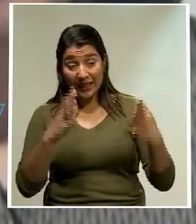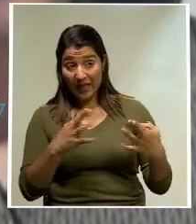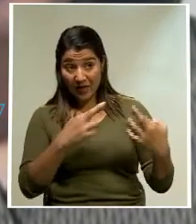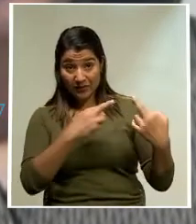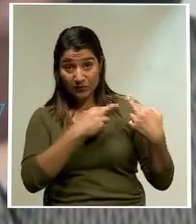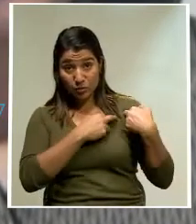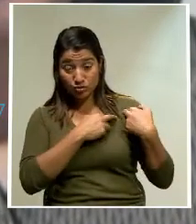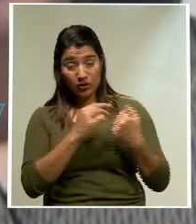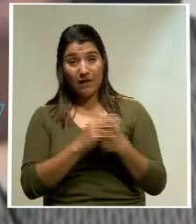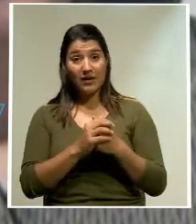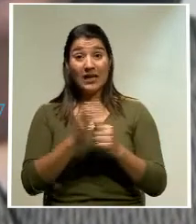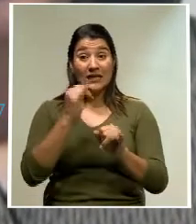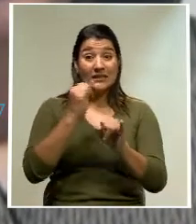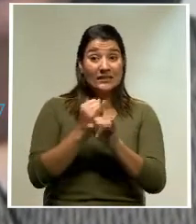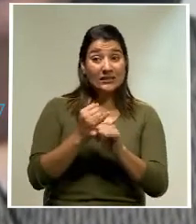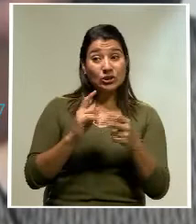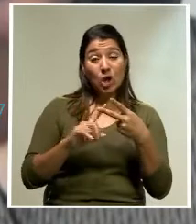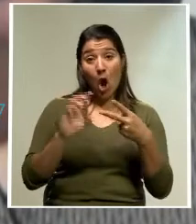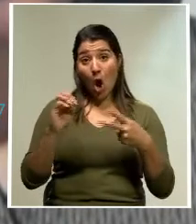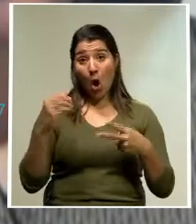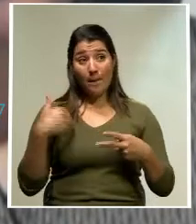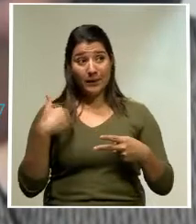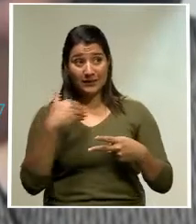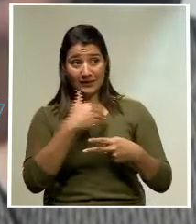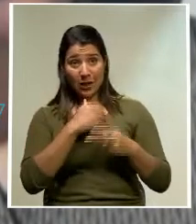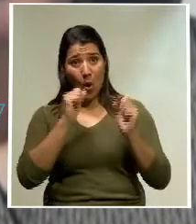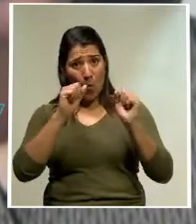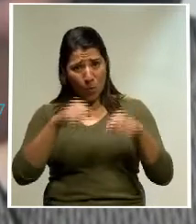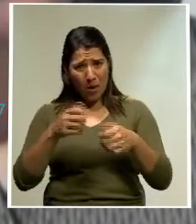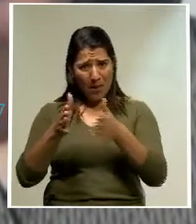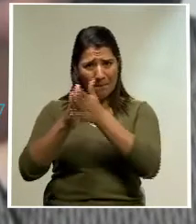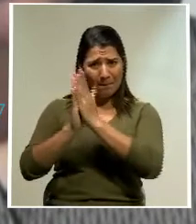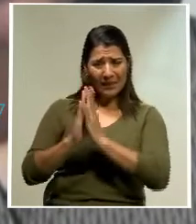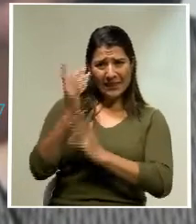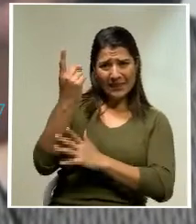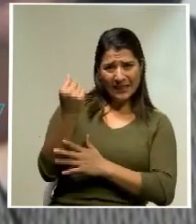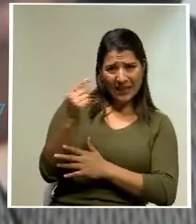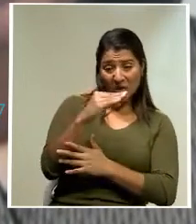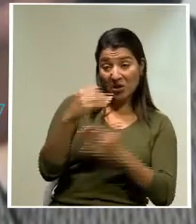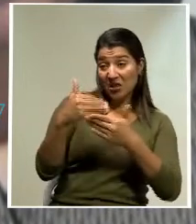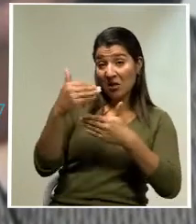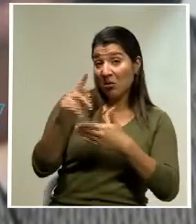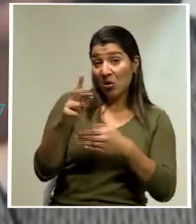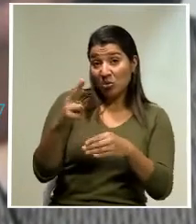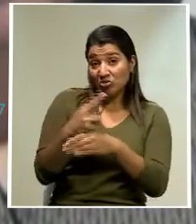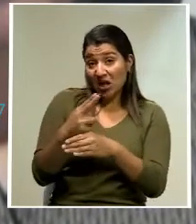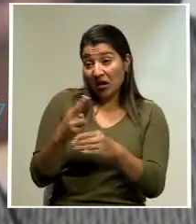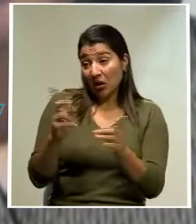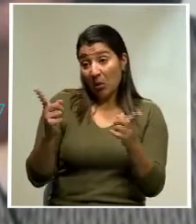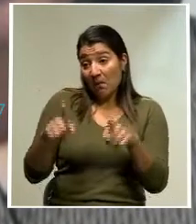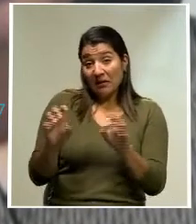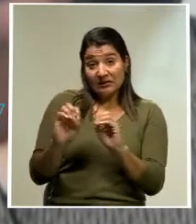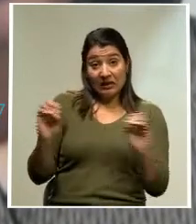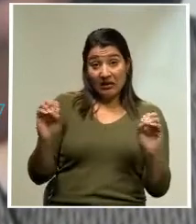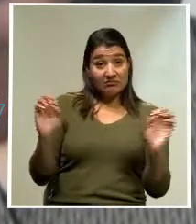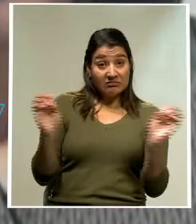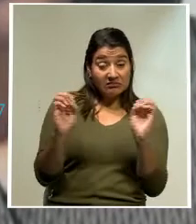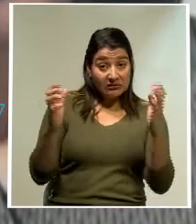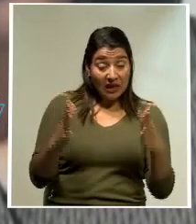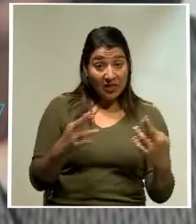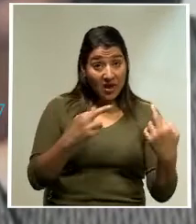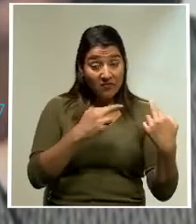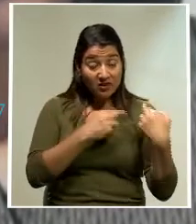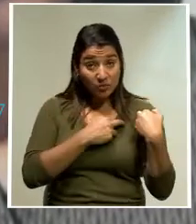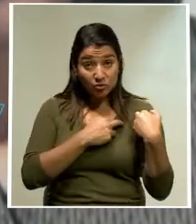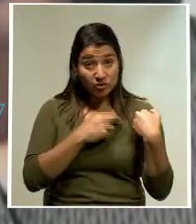instituciones, los ministerios pueden pedir dinero y luego no usarlo sin que nadie se haga responsable de lo que hay que